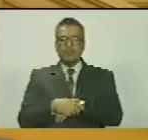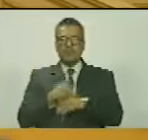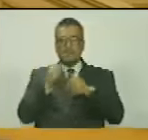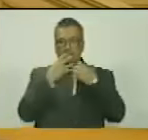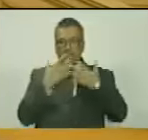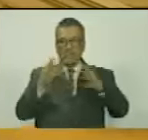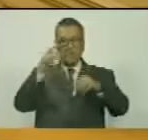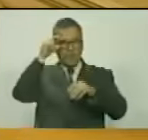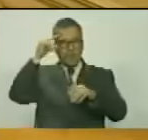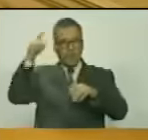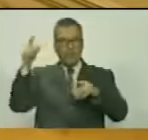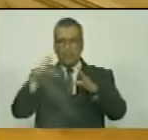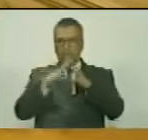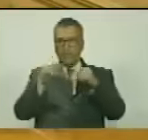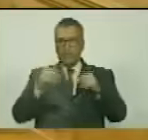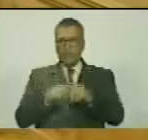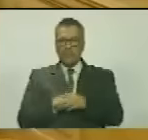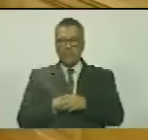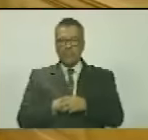Bendiciones de Dios para todos.